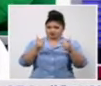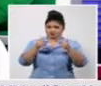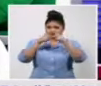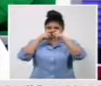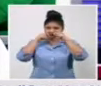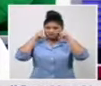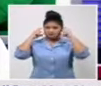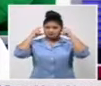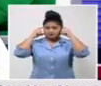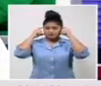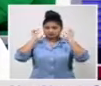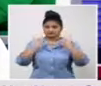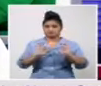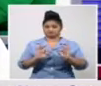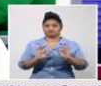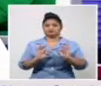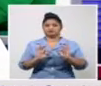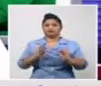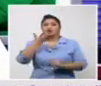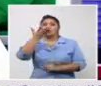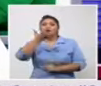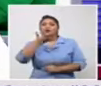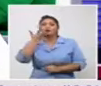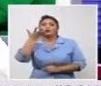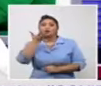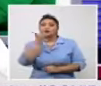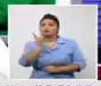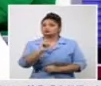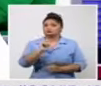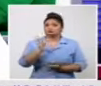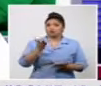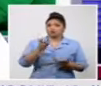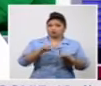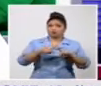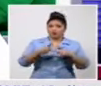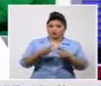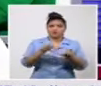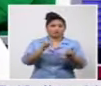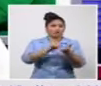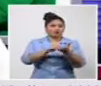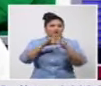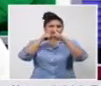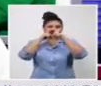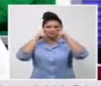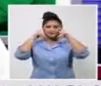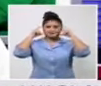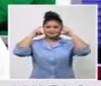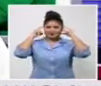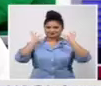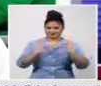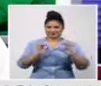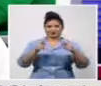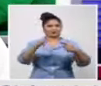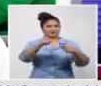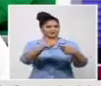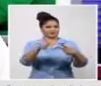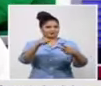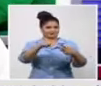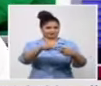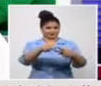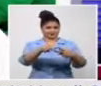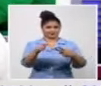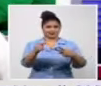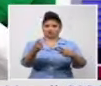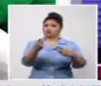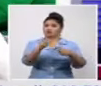vela y sin embargo después se pone uno que además utilizamos mucho y que ya algunas personas